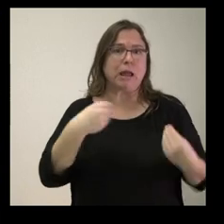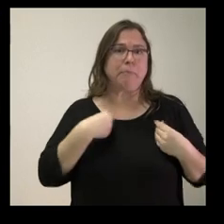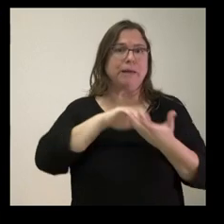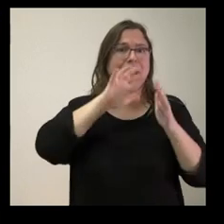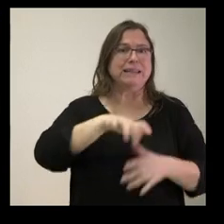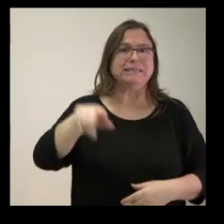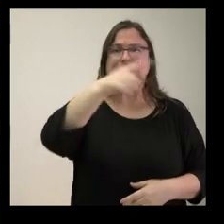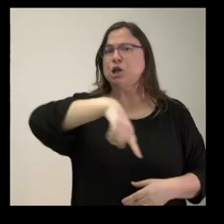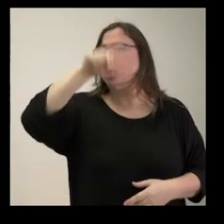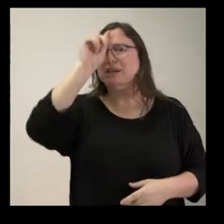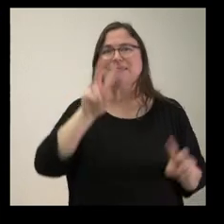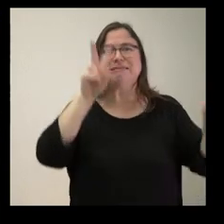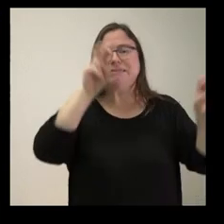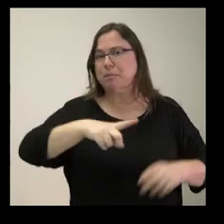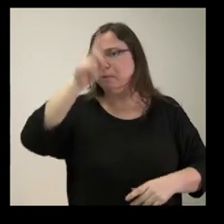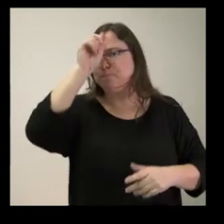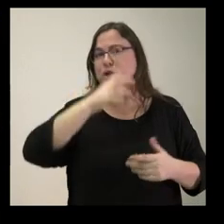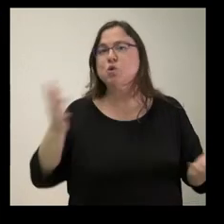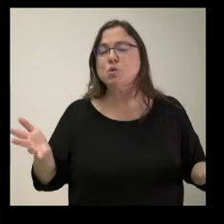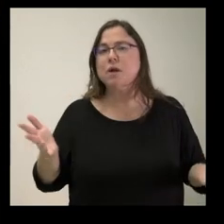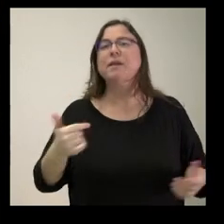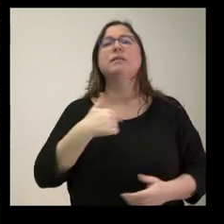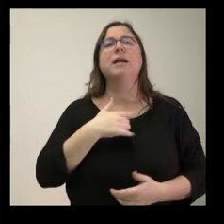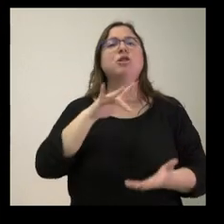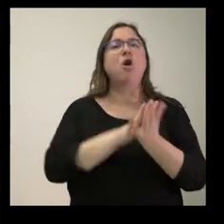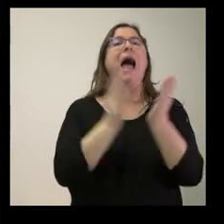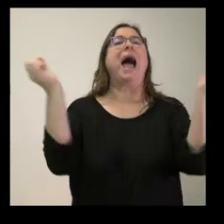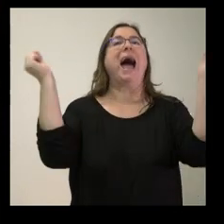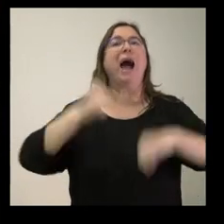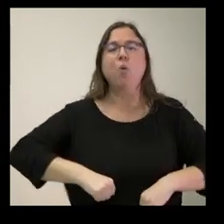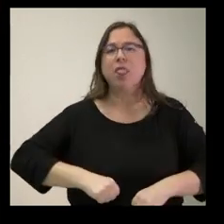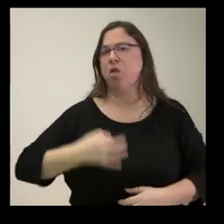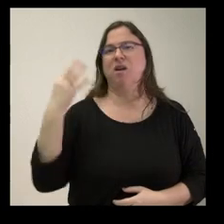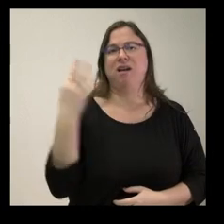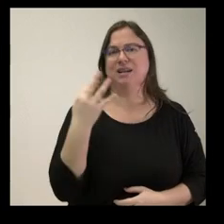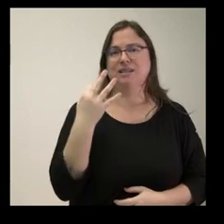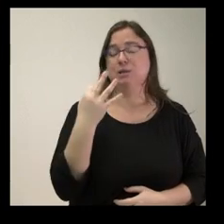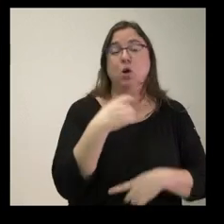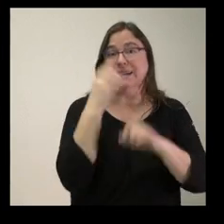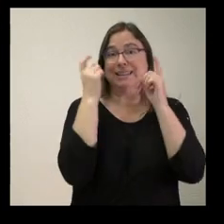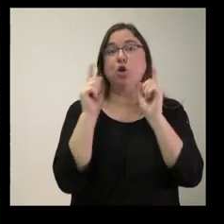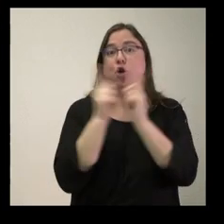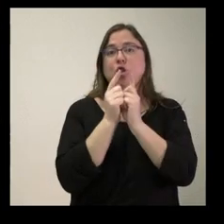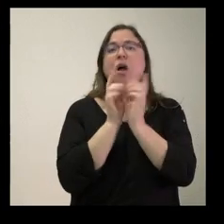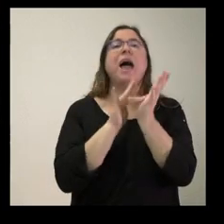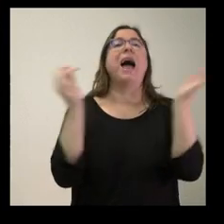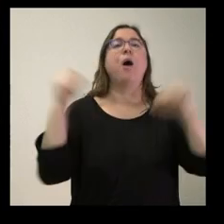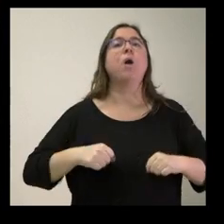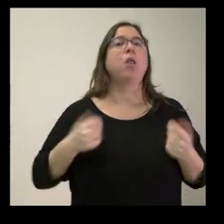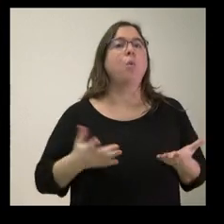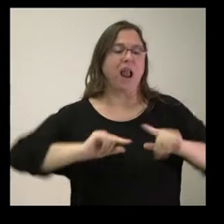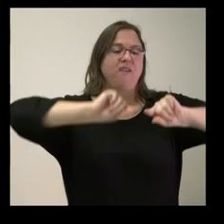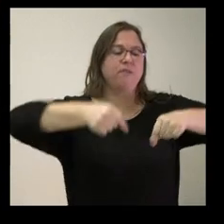no sabe de qué va este asunto. ¿Qué es lo que se acordó? Voy a intentar ser muy breve. ¿Qué se acordó? ¿Qué se firmó?